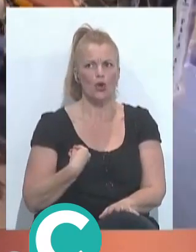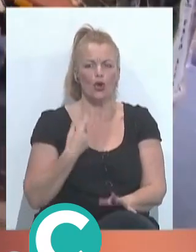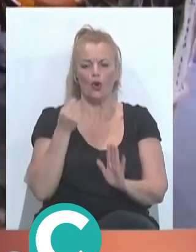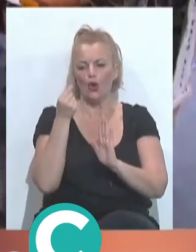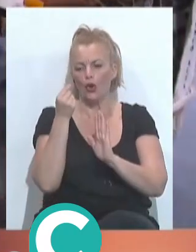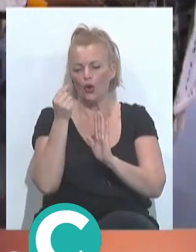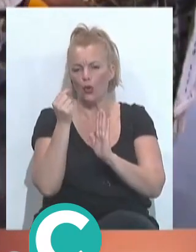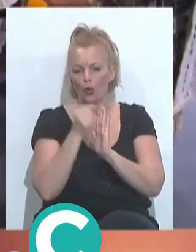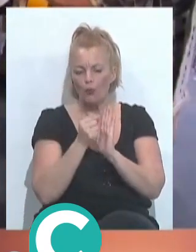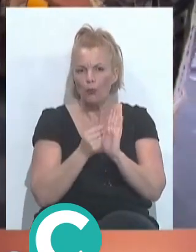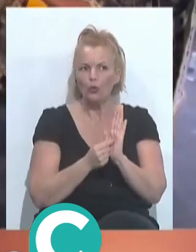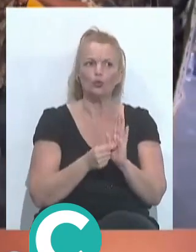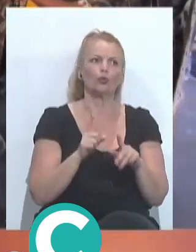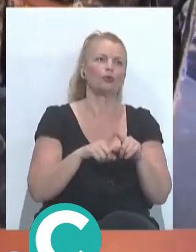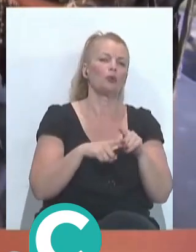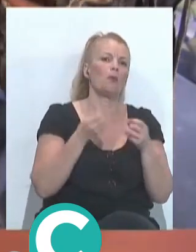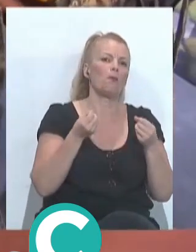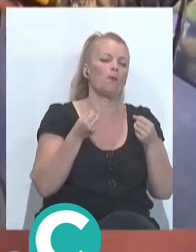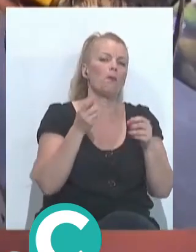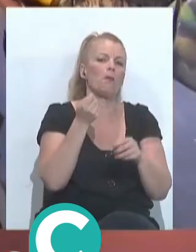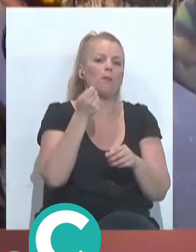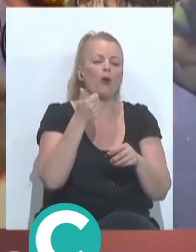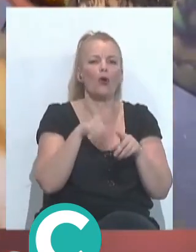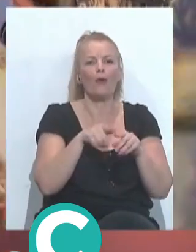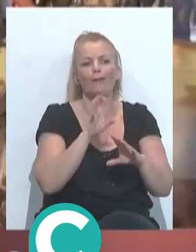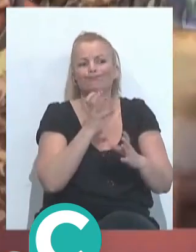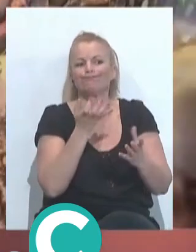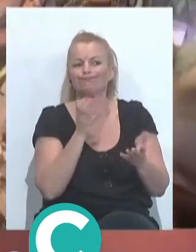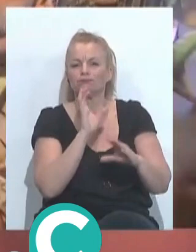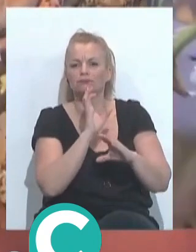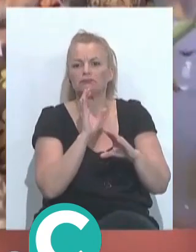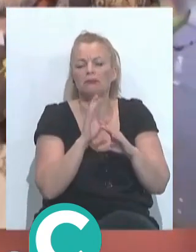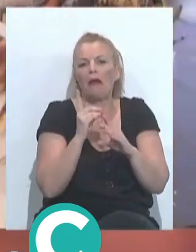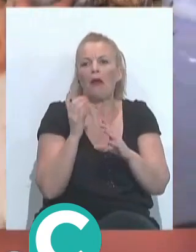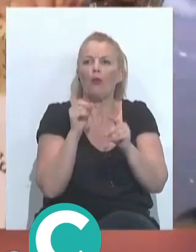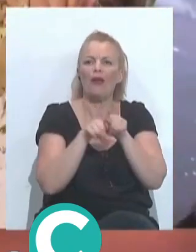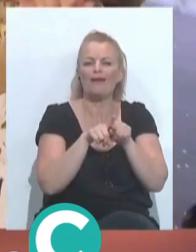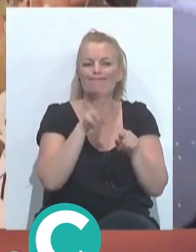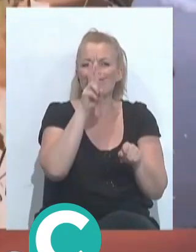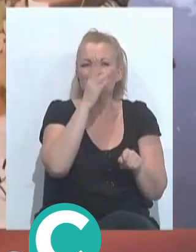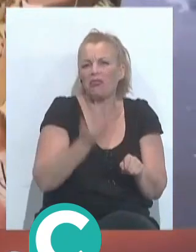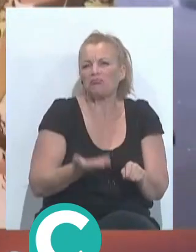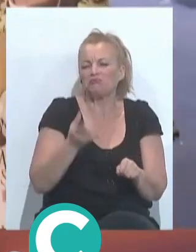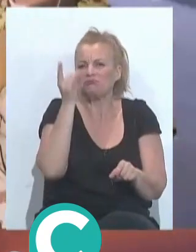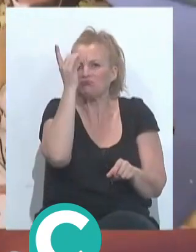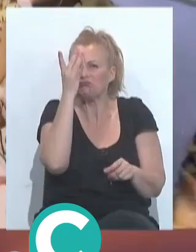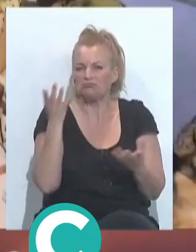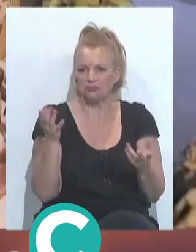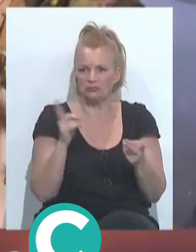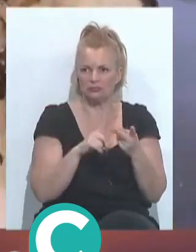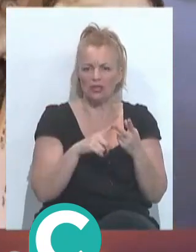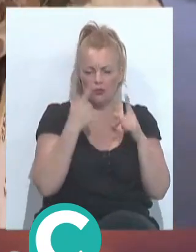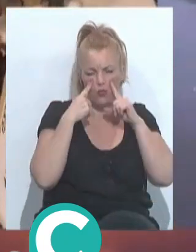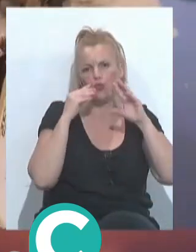son los padres, que los puntos es una pantomima simplemente para colocar a cada uno en su sitio, en este caso ha cantado